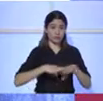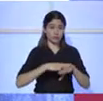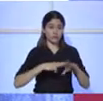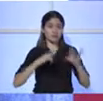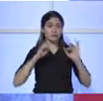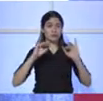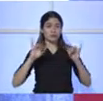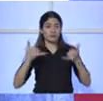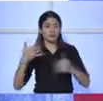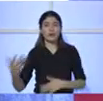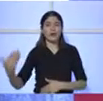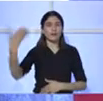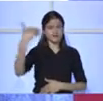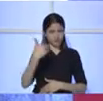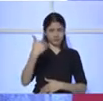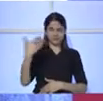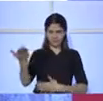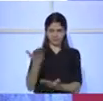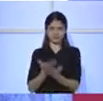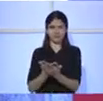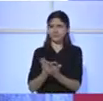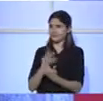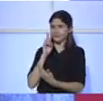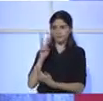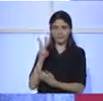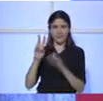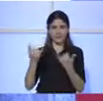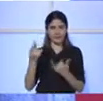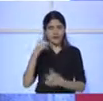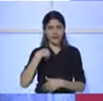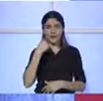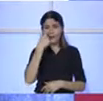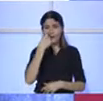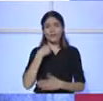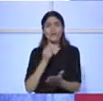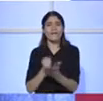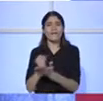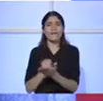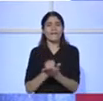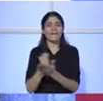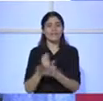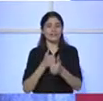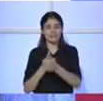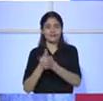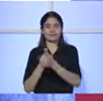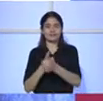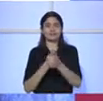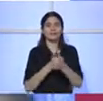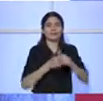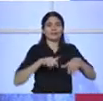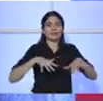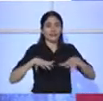para que nosotros agresamos nuestro rol de asesores. Todos los ministerios ya se sentaron y nos dijeron, este es nuestro problema. Y dentro de la